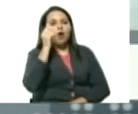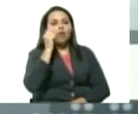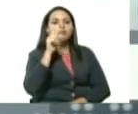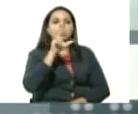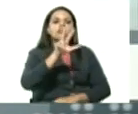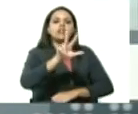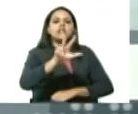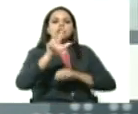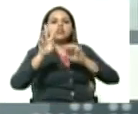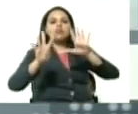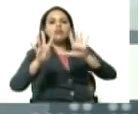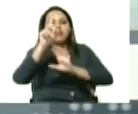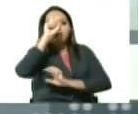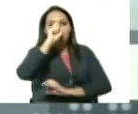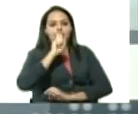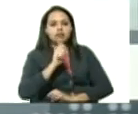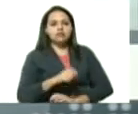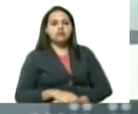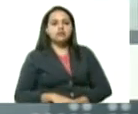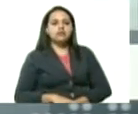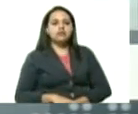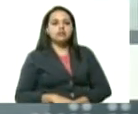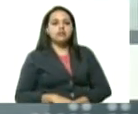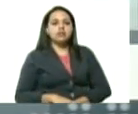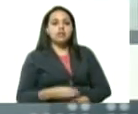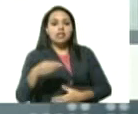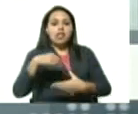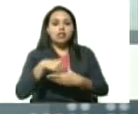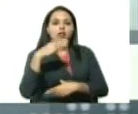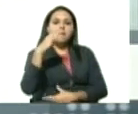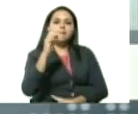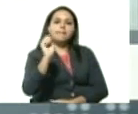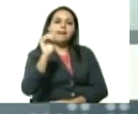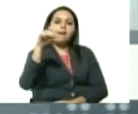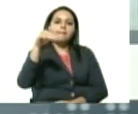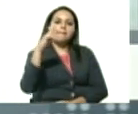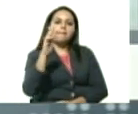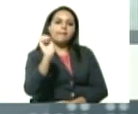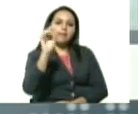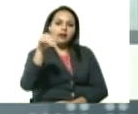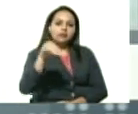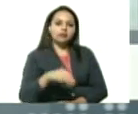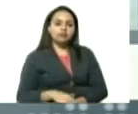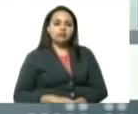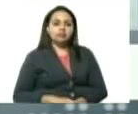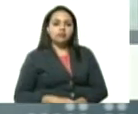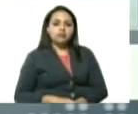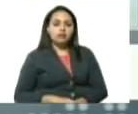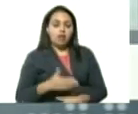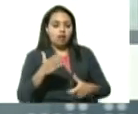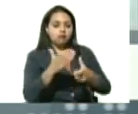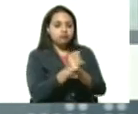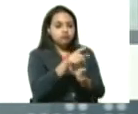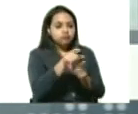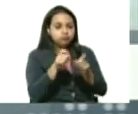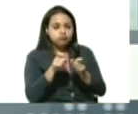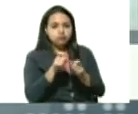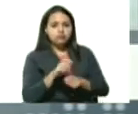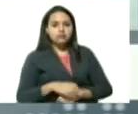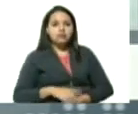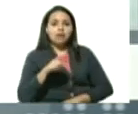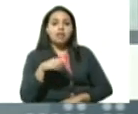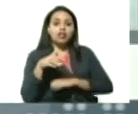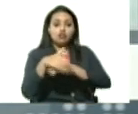años en Pampán Flor de Patria fue captada en jornada de despistaje masivo pero aquí también en el estado